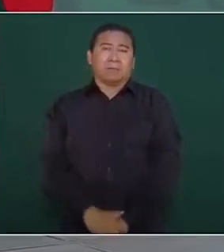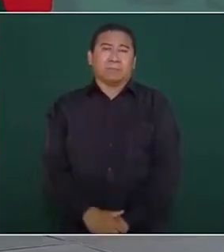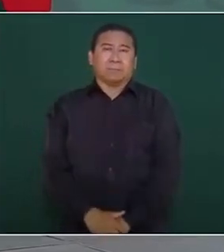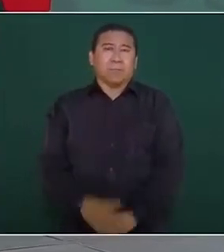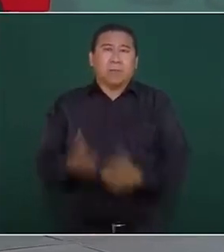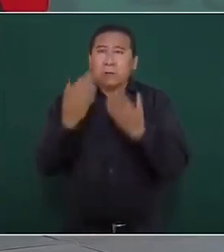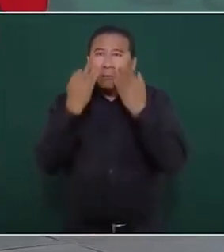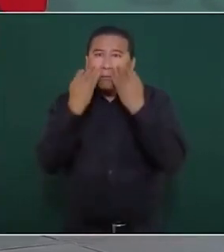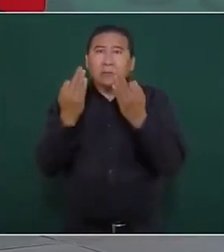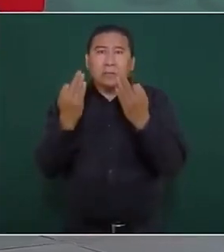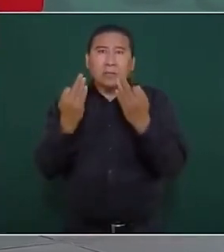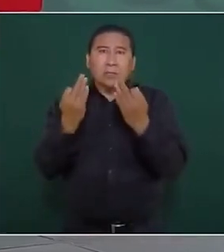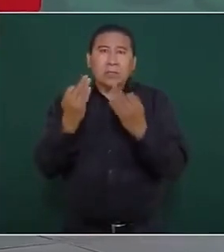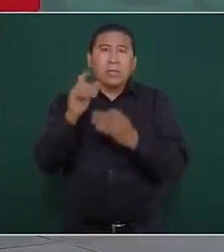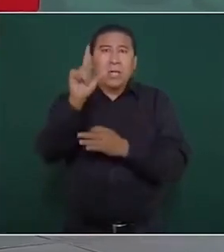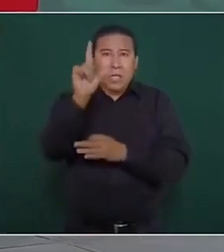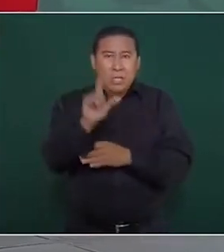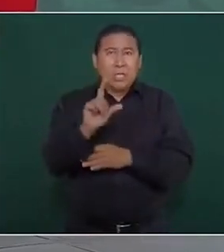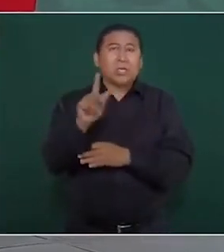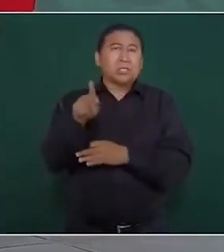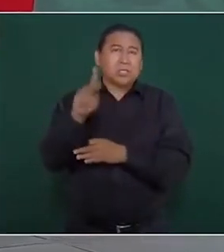no vieron lo de Xcaret,